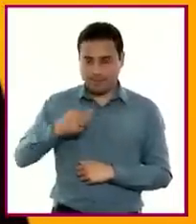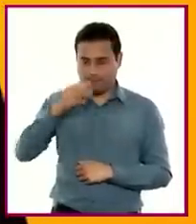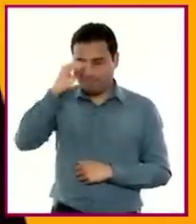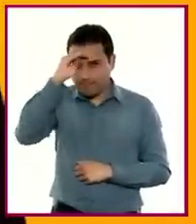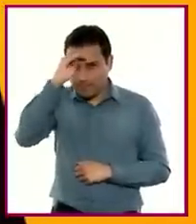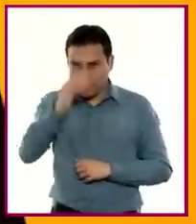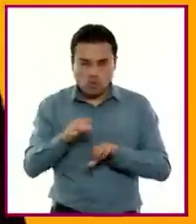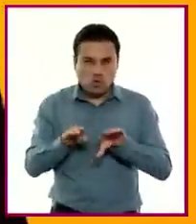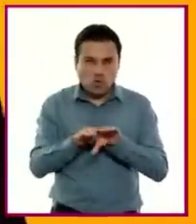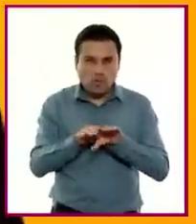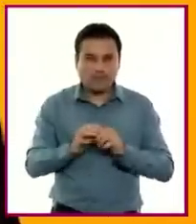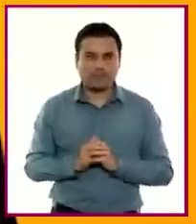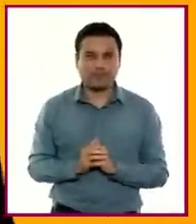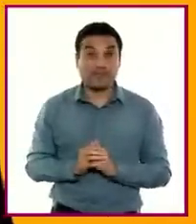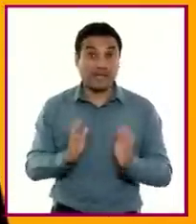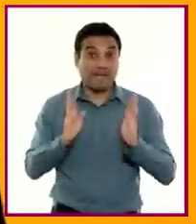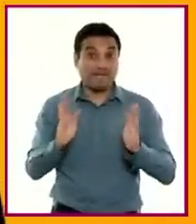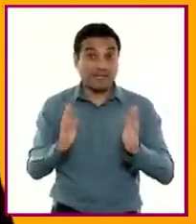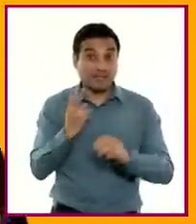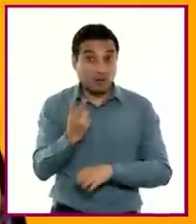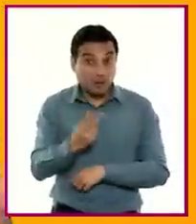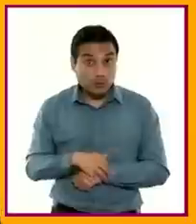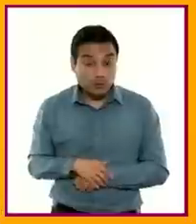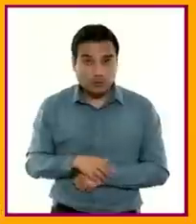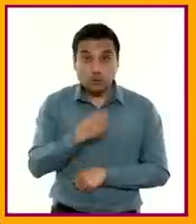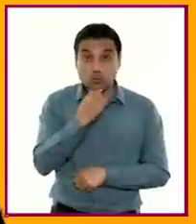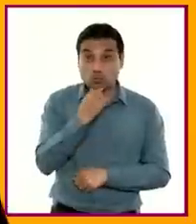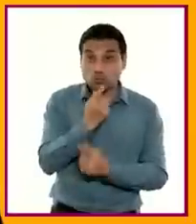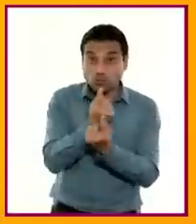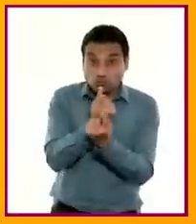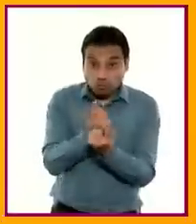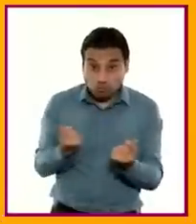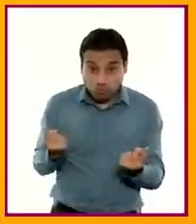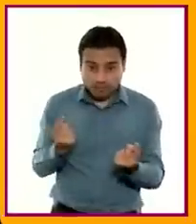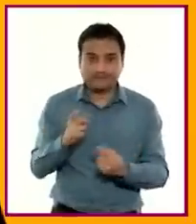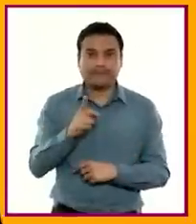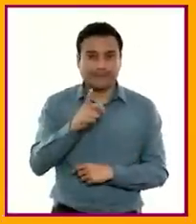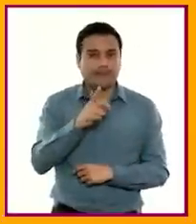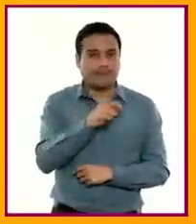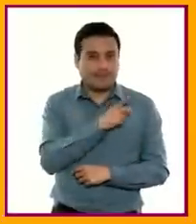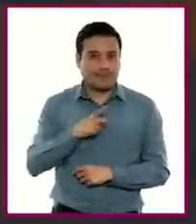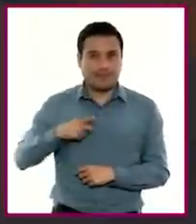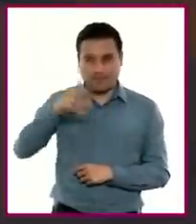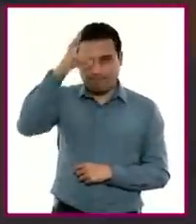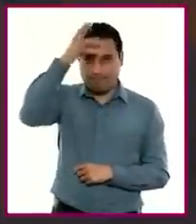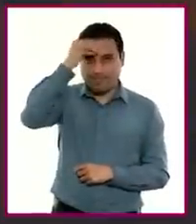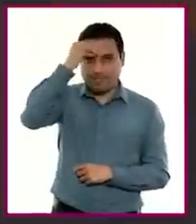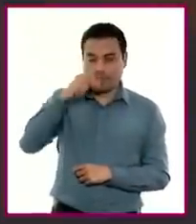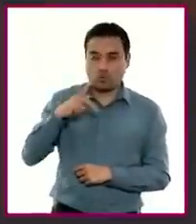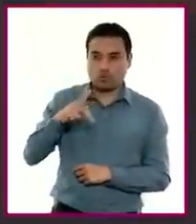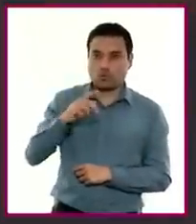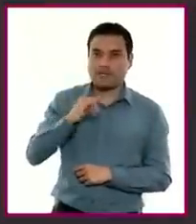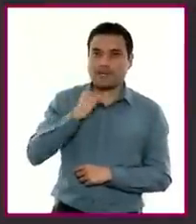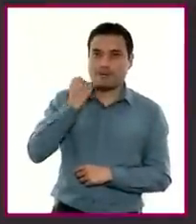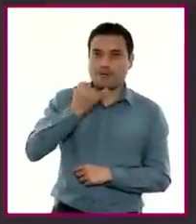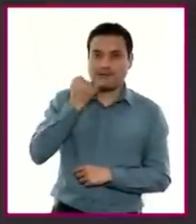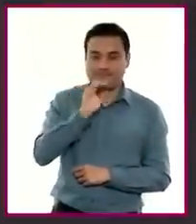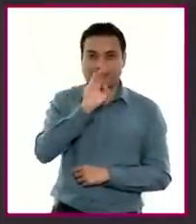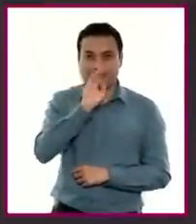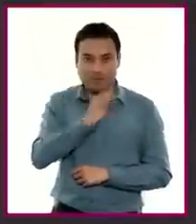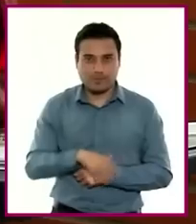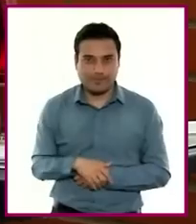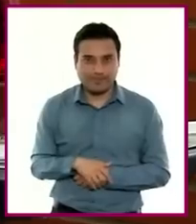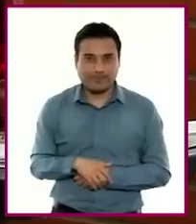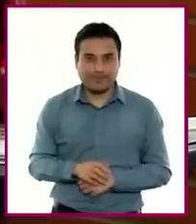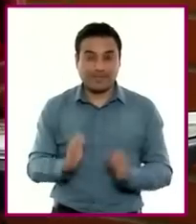plantea que en la fase 2 las niñas y niños vivan los procesos de aprendizaje en su lengua materna, mientras que, de las fases